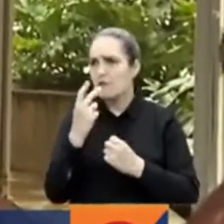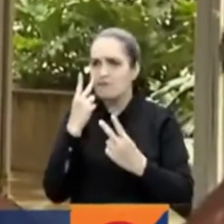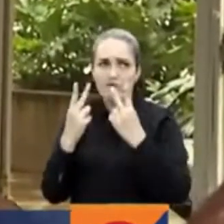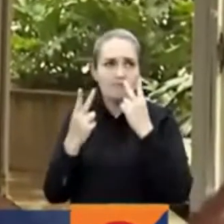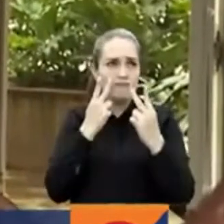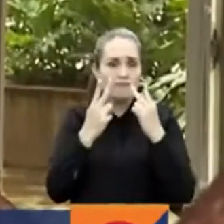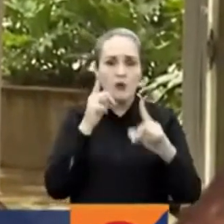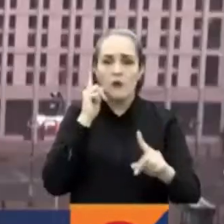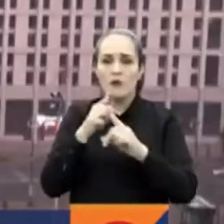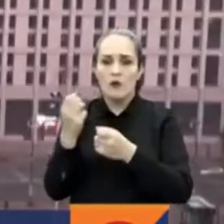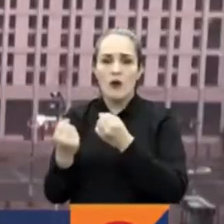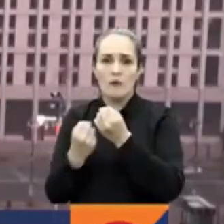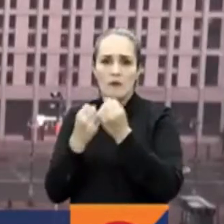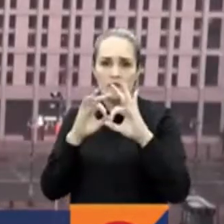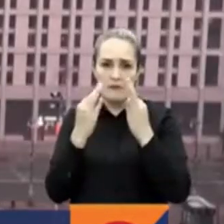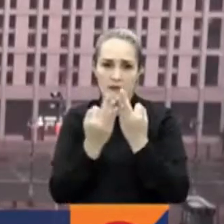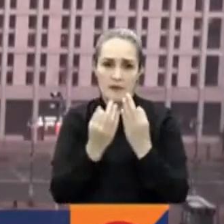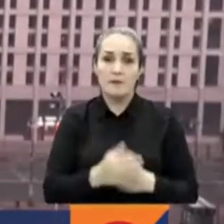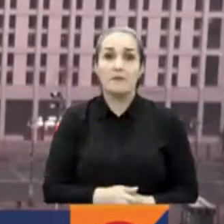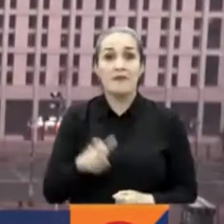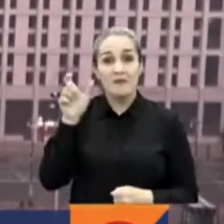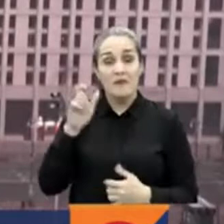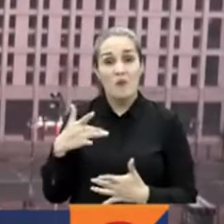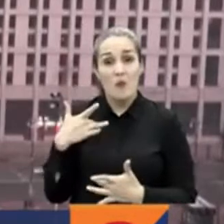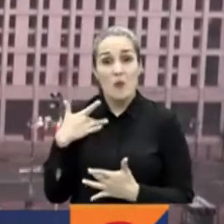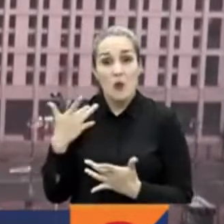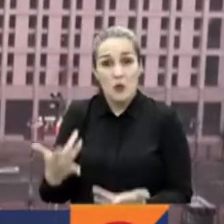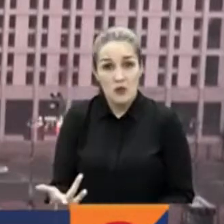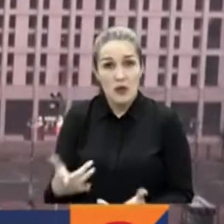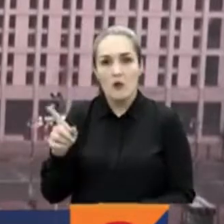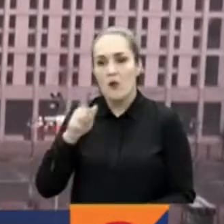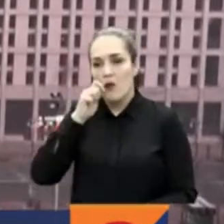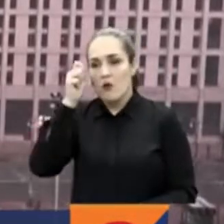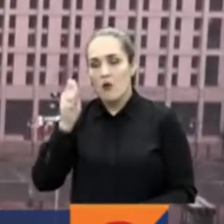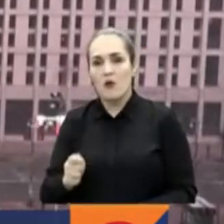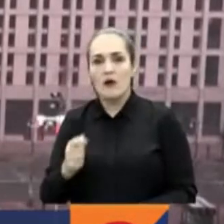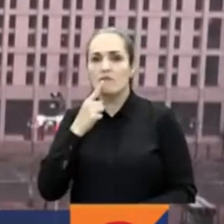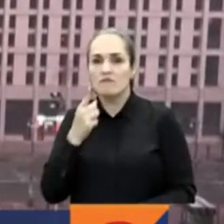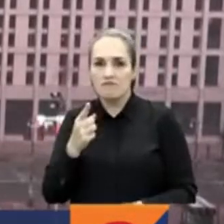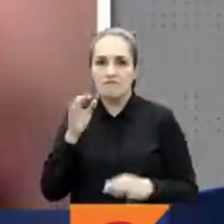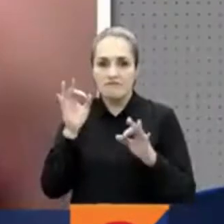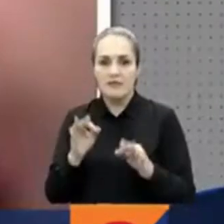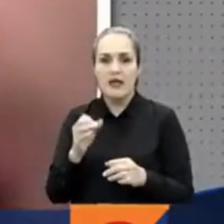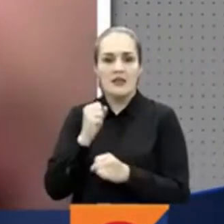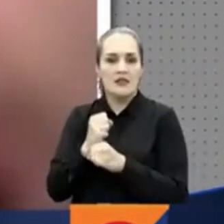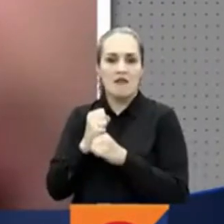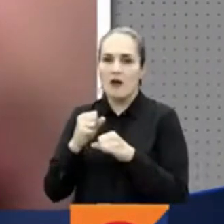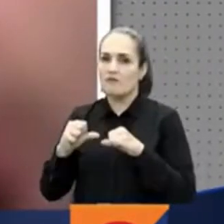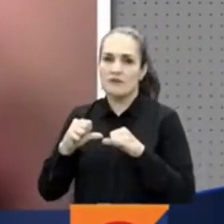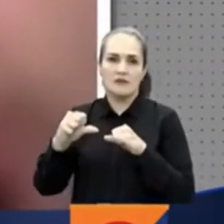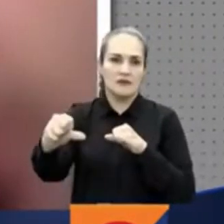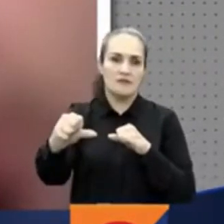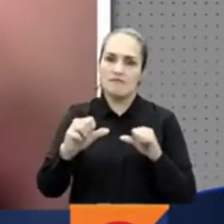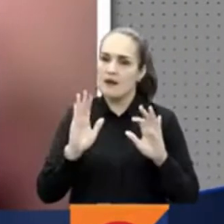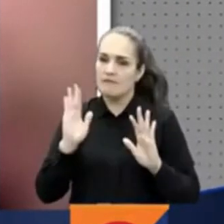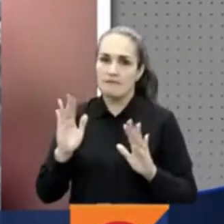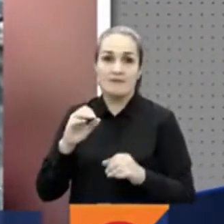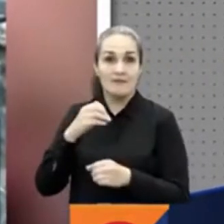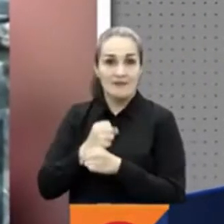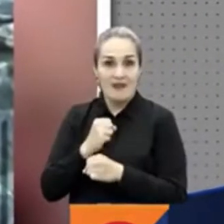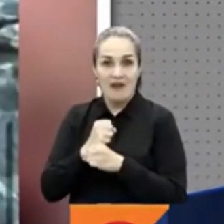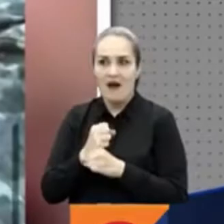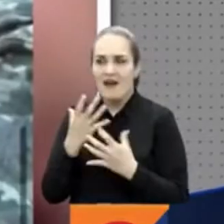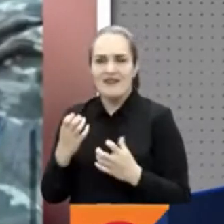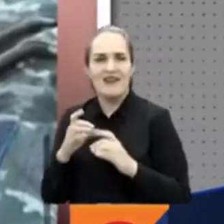apoyar a las familias. Por ser voluntario, el gobierno ucraniano le prometió a Cristian trabajo de por vida en ese país, una razón más para